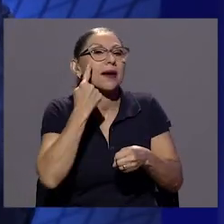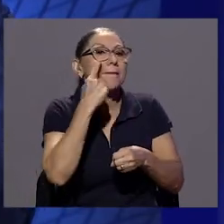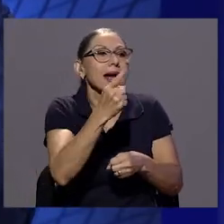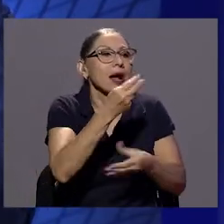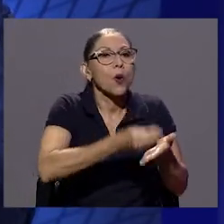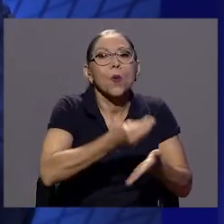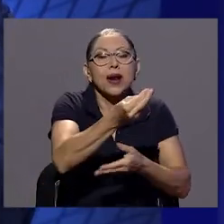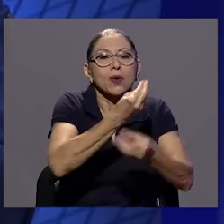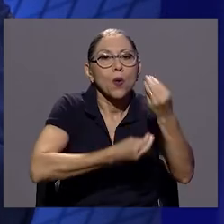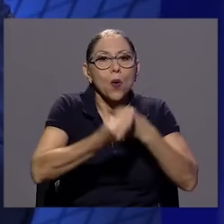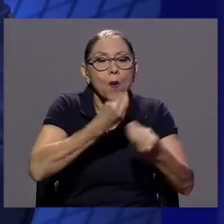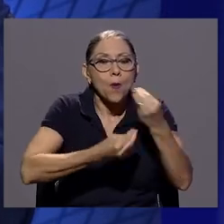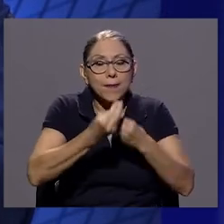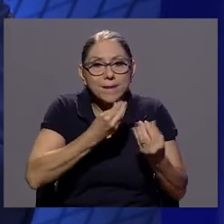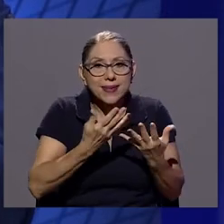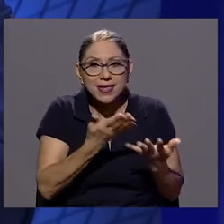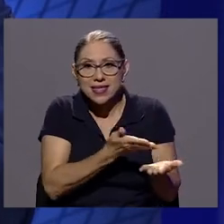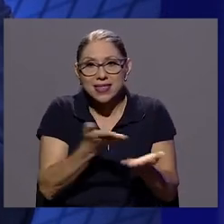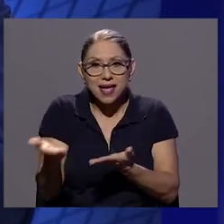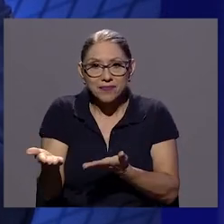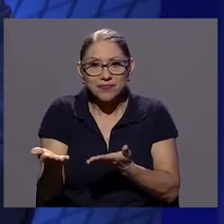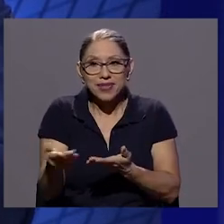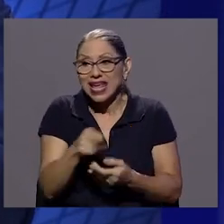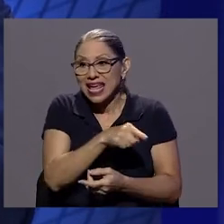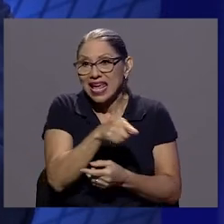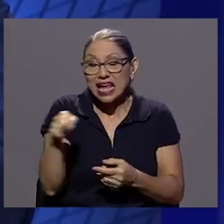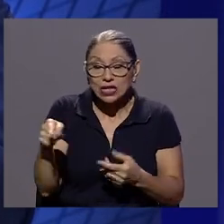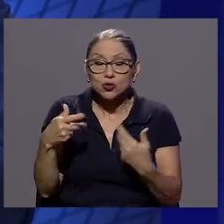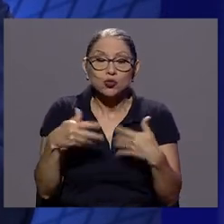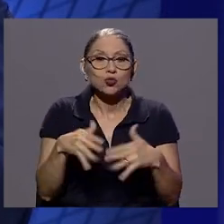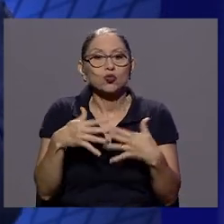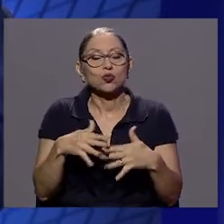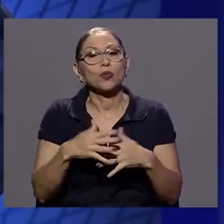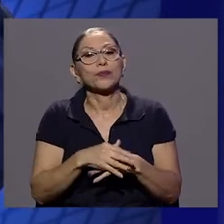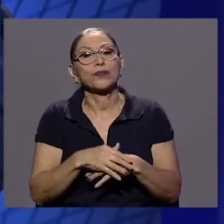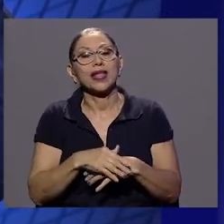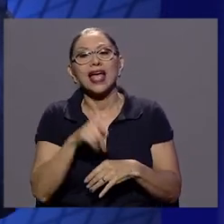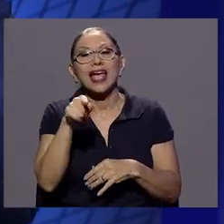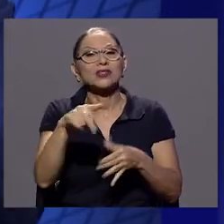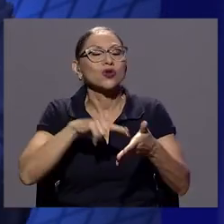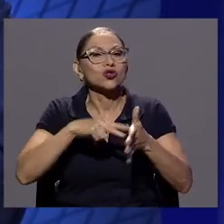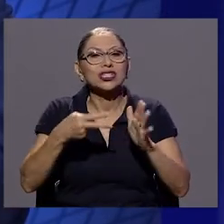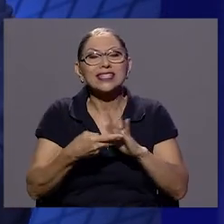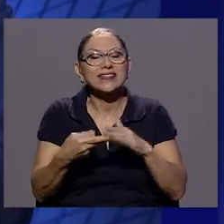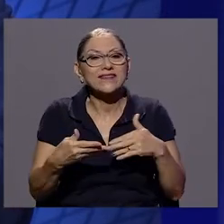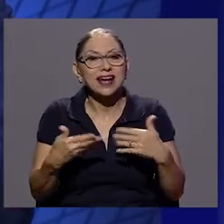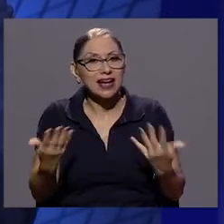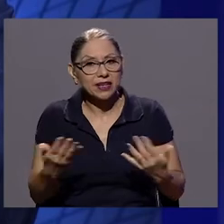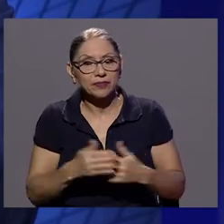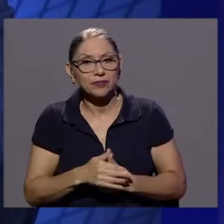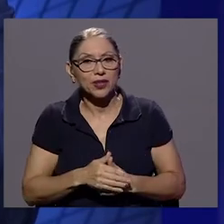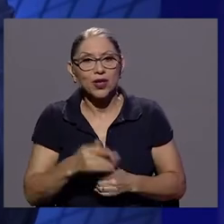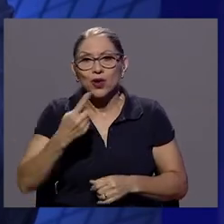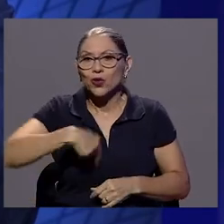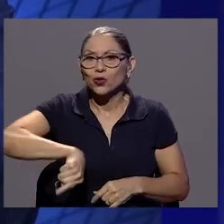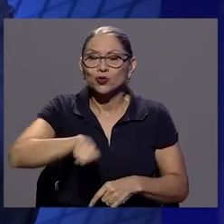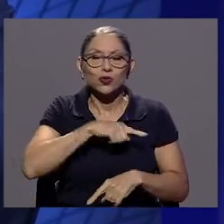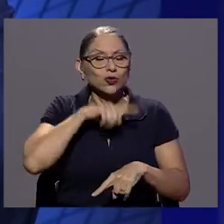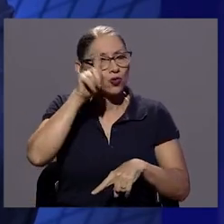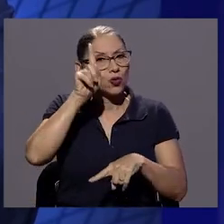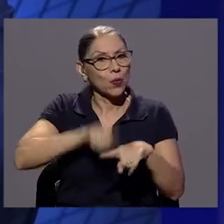maniobra de este grupo es muchísimo, muchísimo menor. Y entonces, esto claramente lo que significa es que no podemos